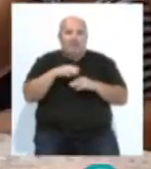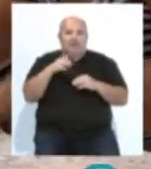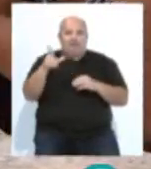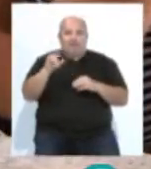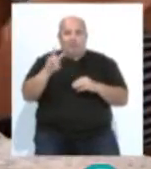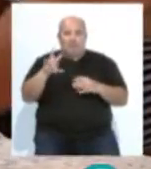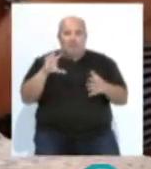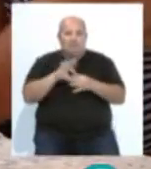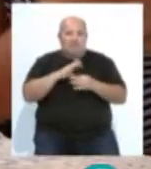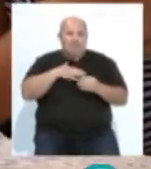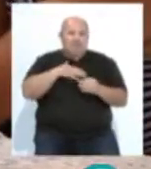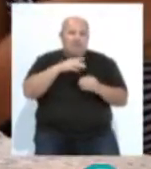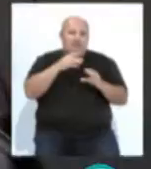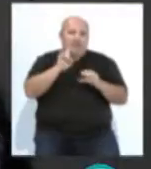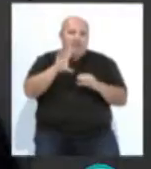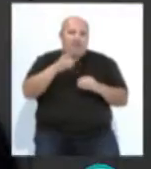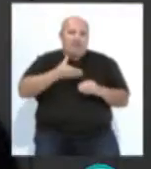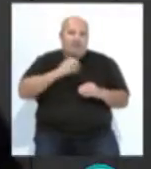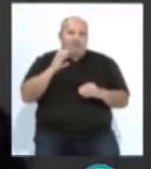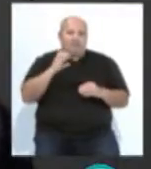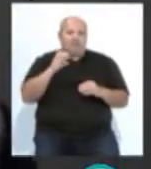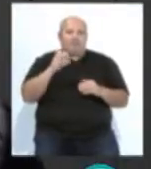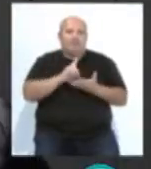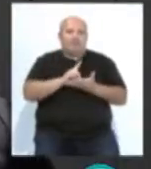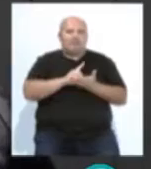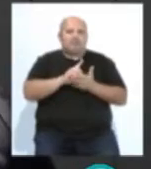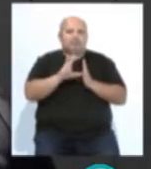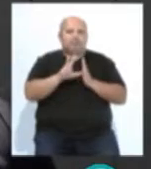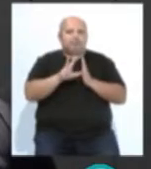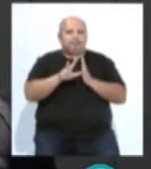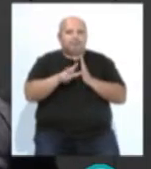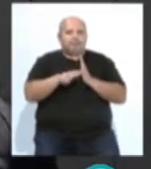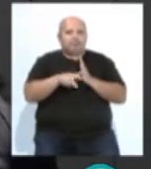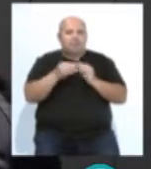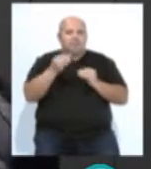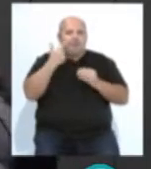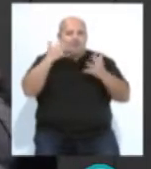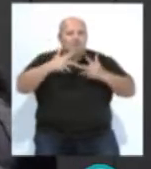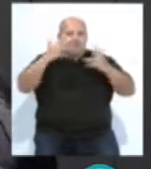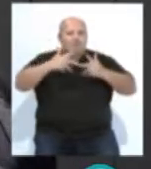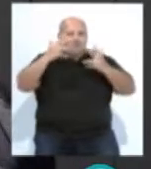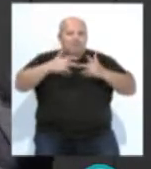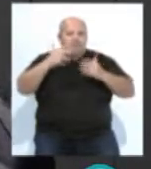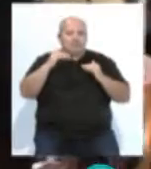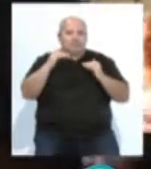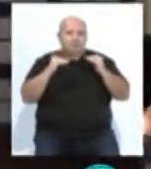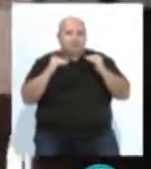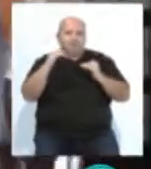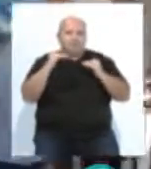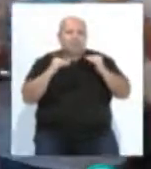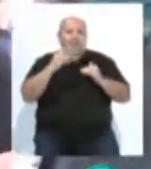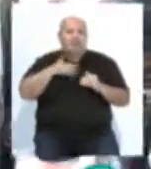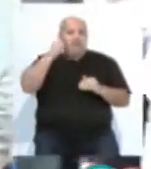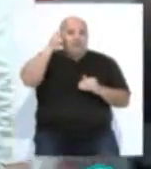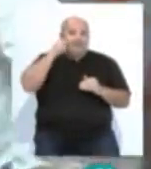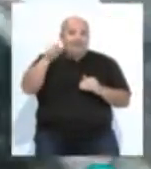izquierdas de adelante Cádiz con 15 concejales. Datos que fueron bailando a medida que aumentaba el recuento. José María González mantuvo